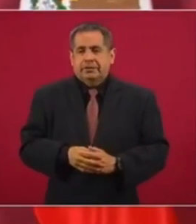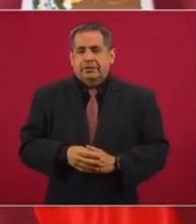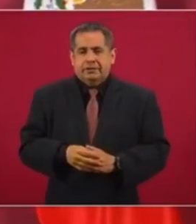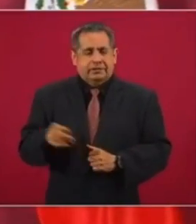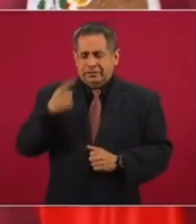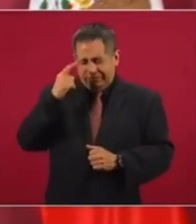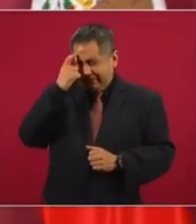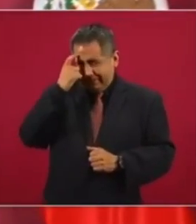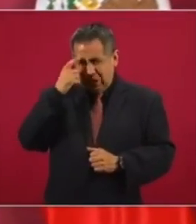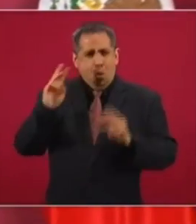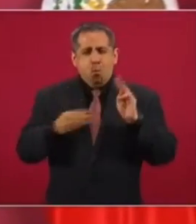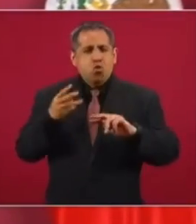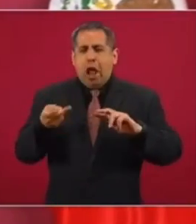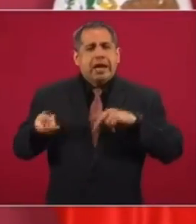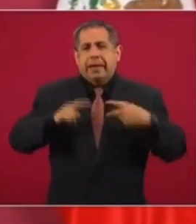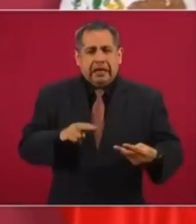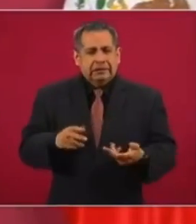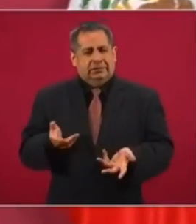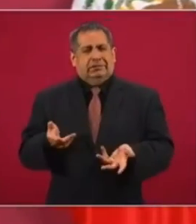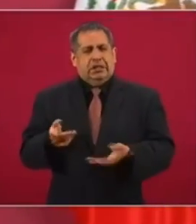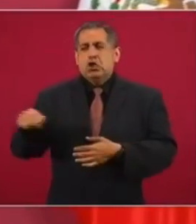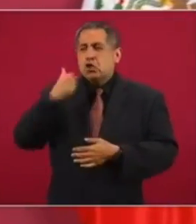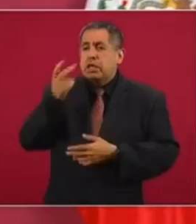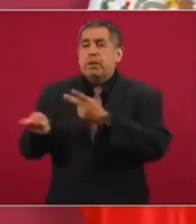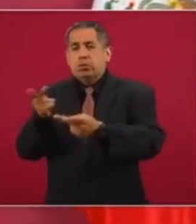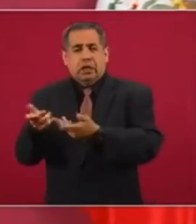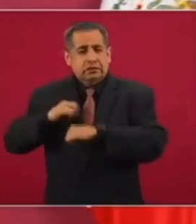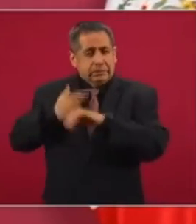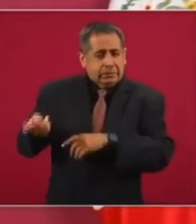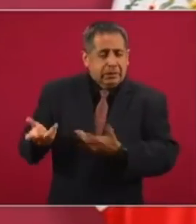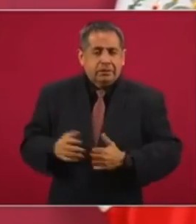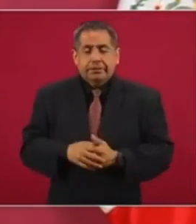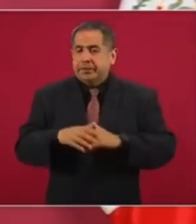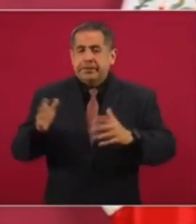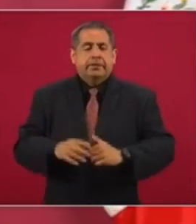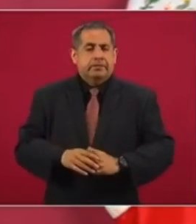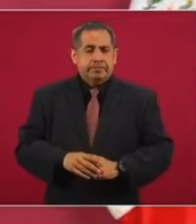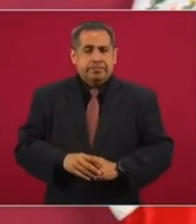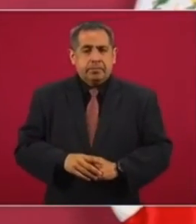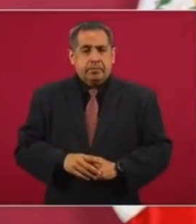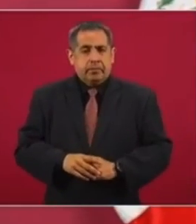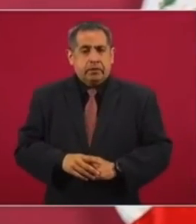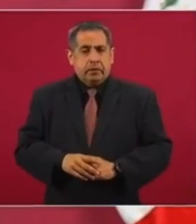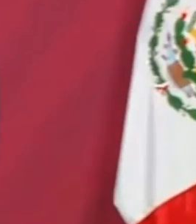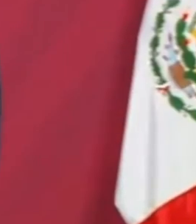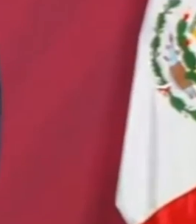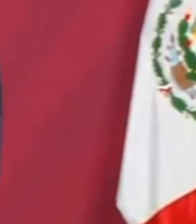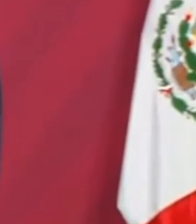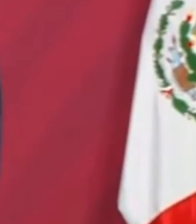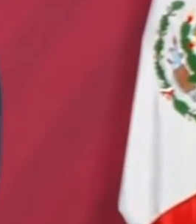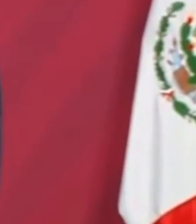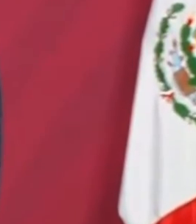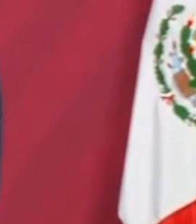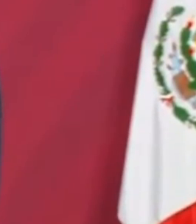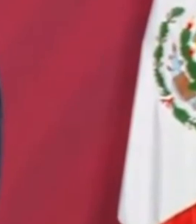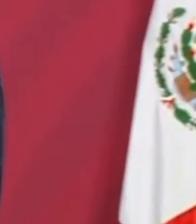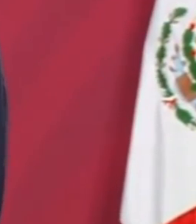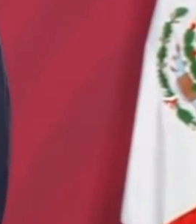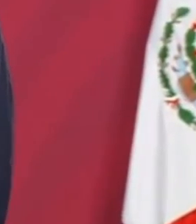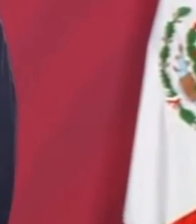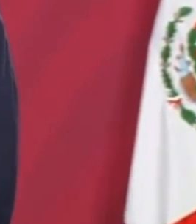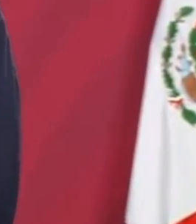Es el mundo al revés. No quieren que haya consultas. Bueno, entonces los que no quieren las consultas ahora están en seguimiento